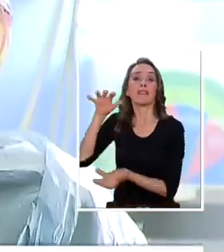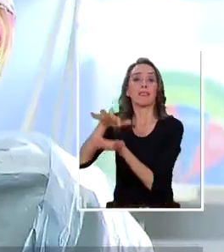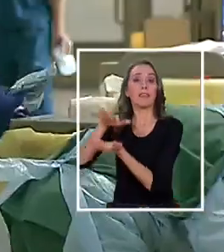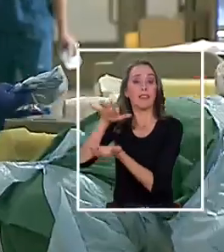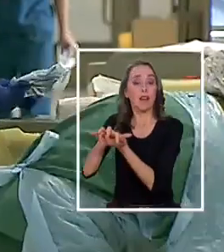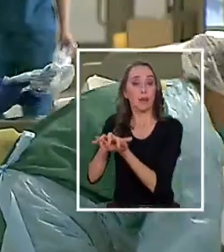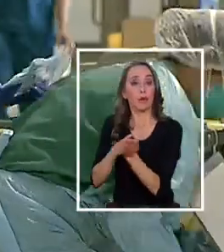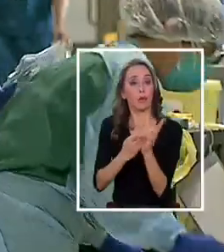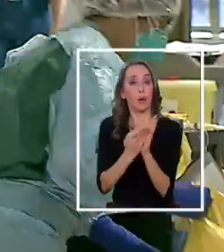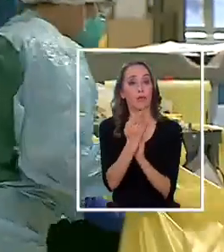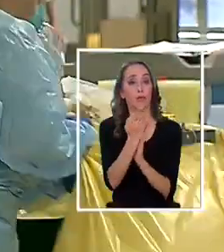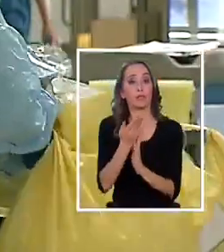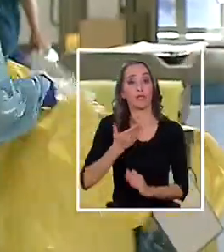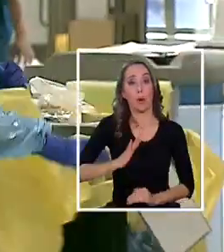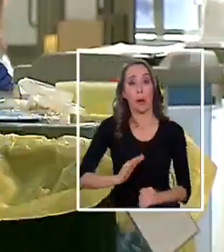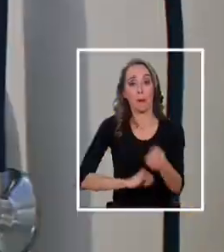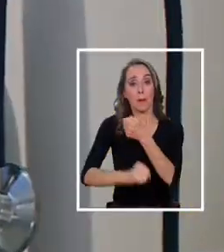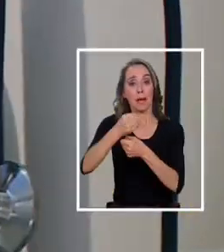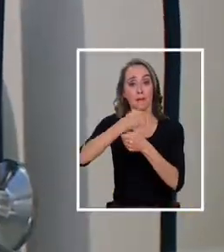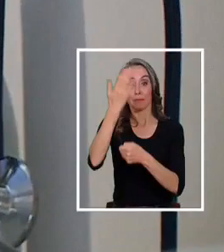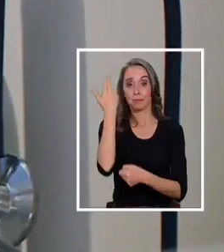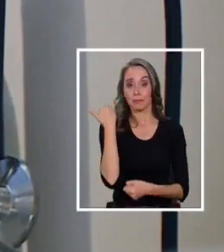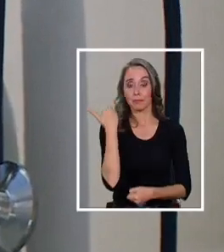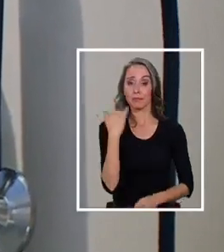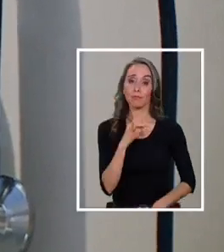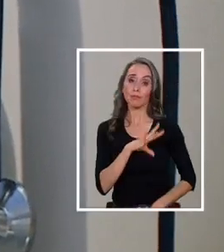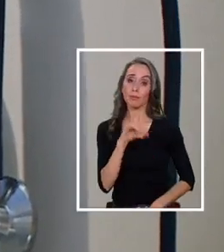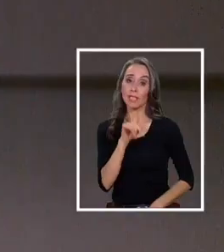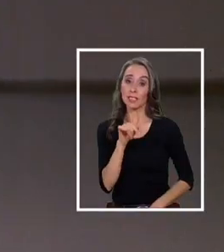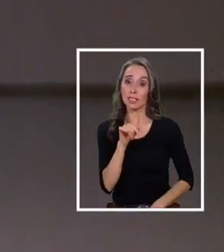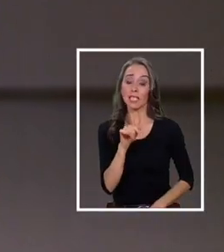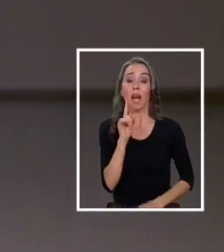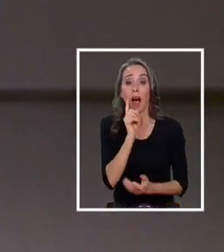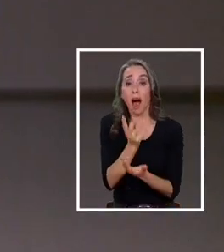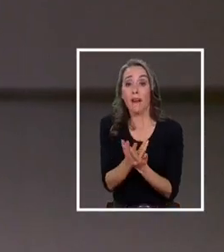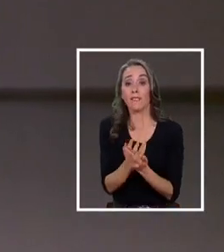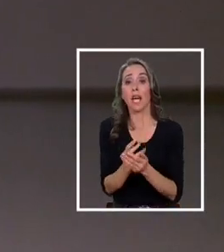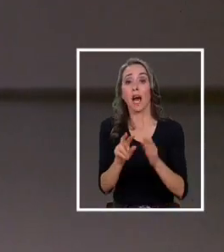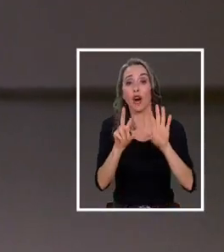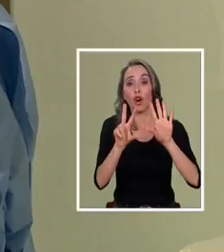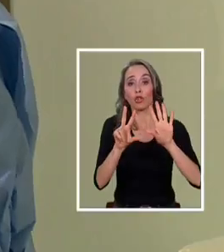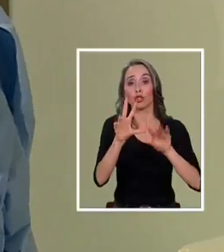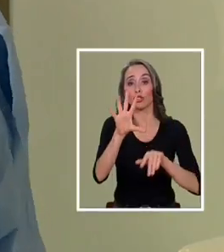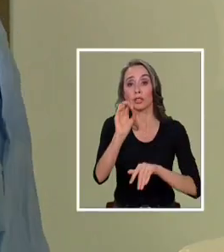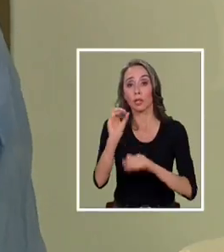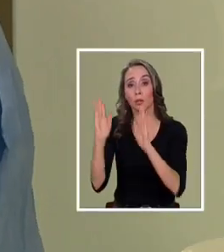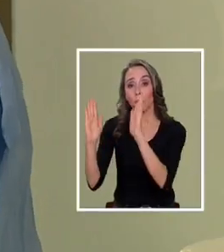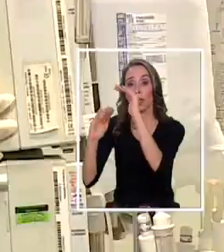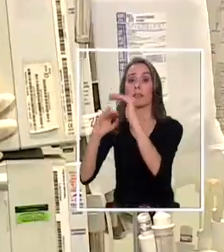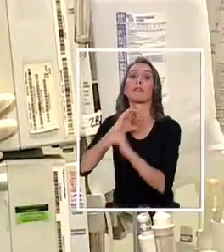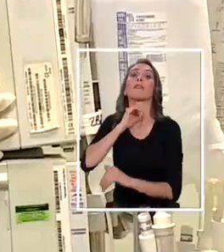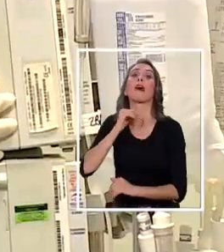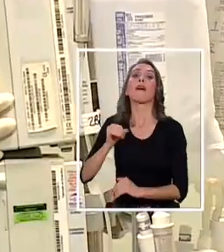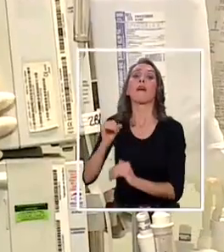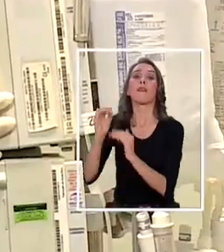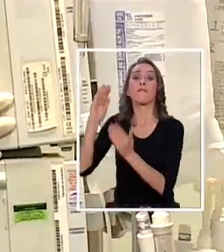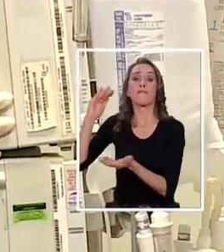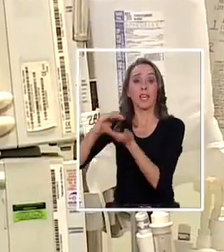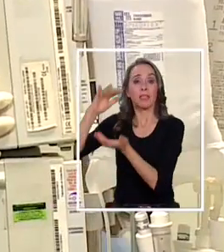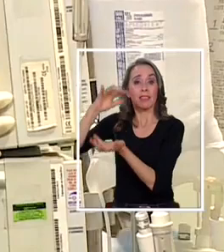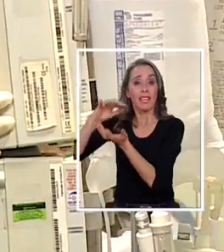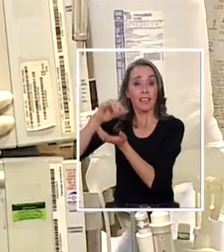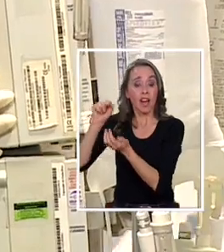A comienzos de abril del año pasado, nuestro país solo disponía de 850 ventiladores mecánicos.